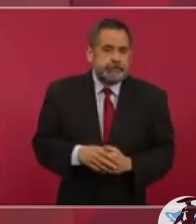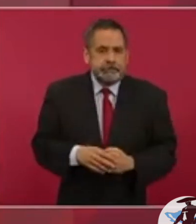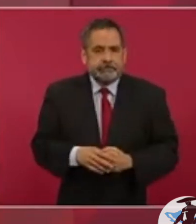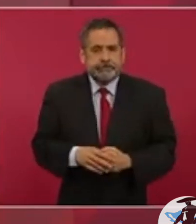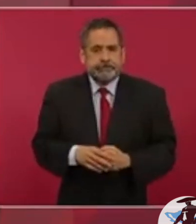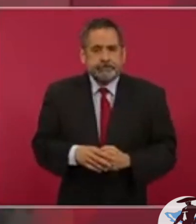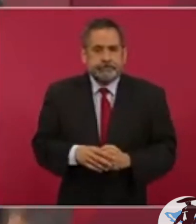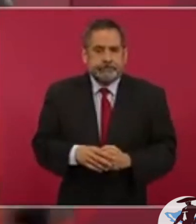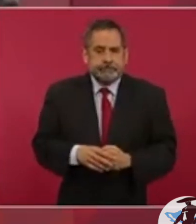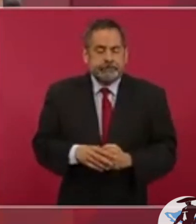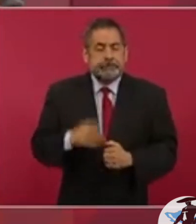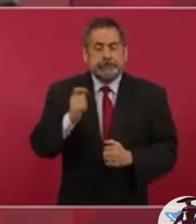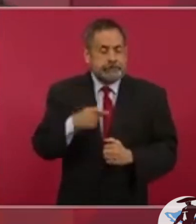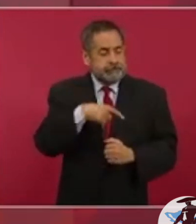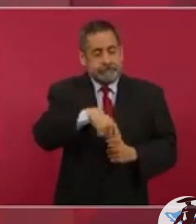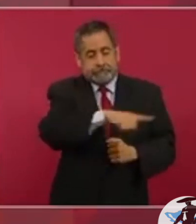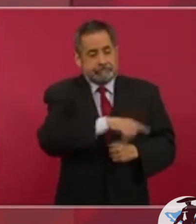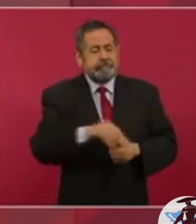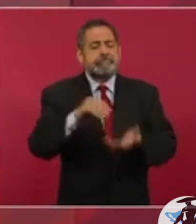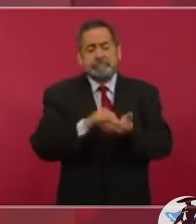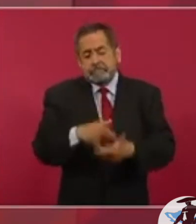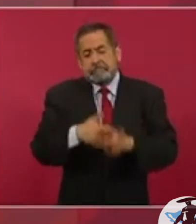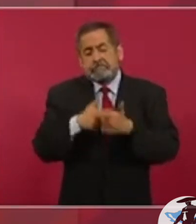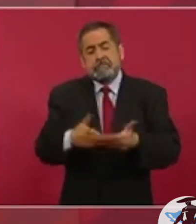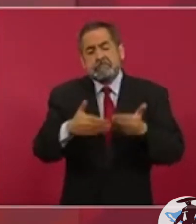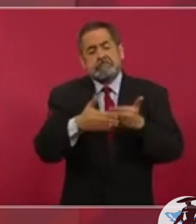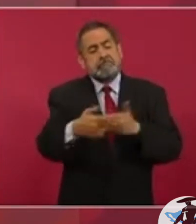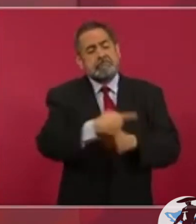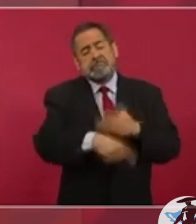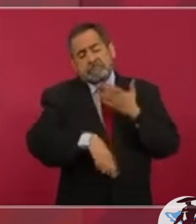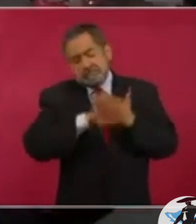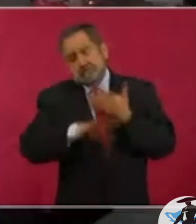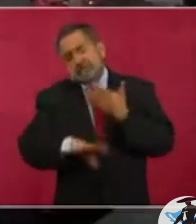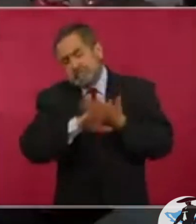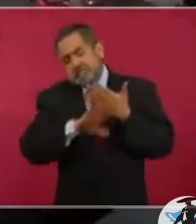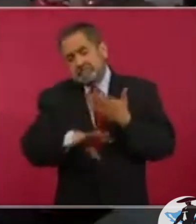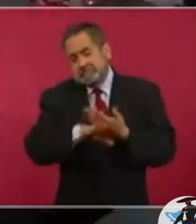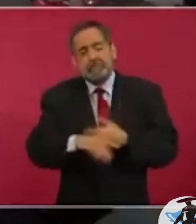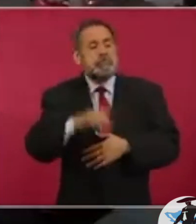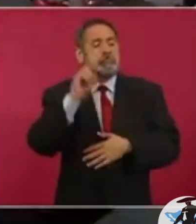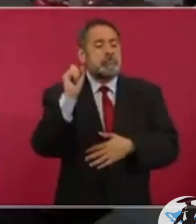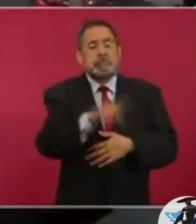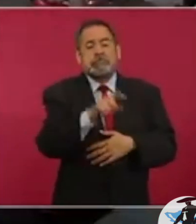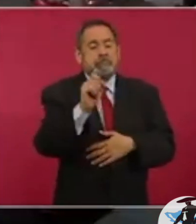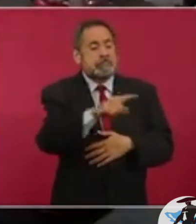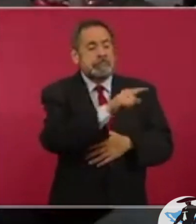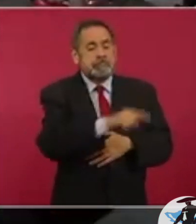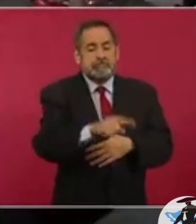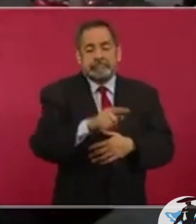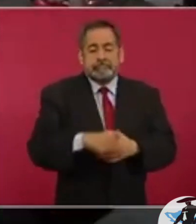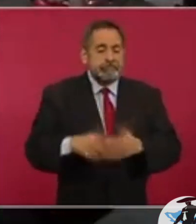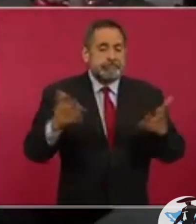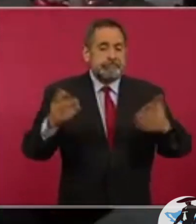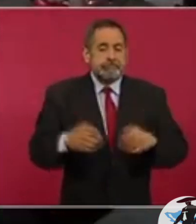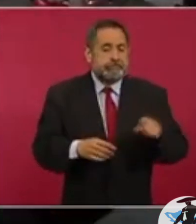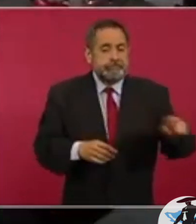van a continuar y son los mismos, pero además